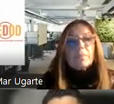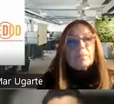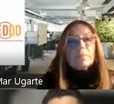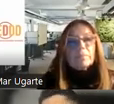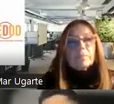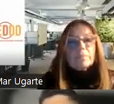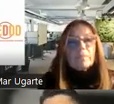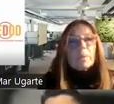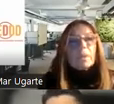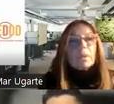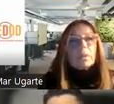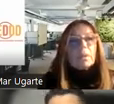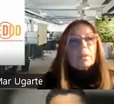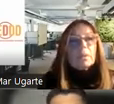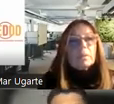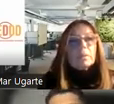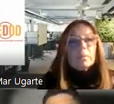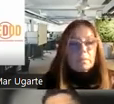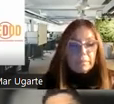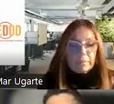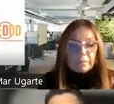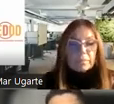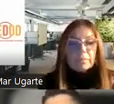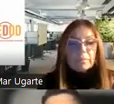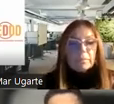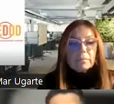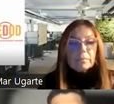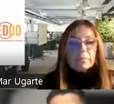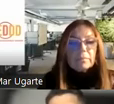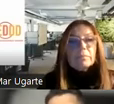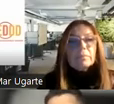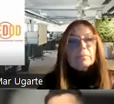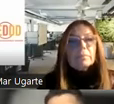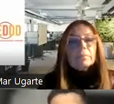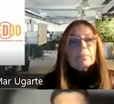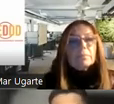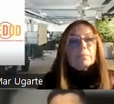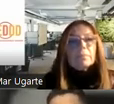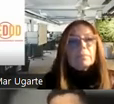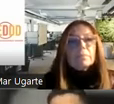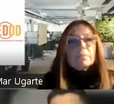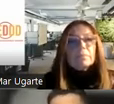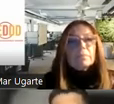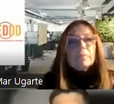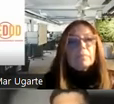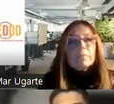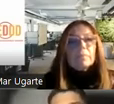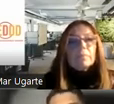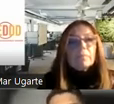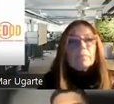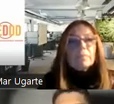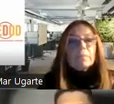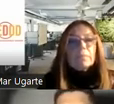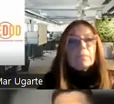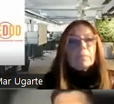Hay muchos tipos de trastornos del olfato, estáis hablando aquí solamente de pérdida total o pérdida parcial, anomia o hipomia,